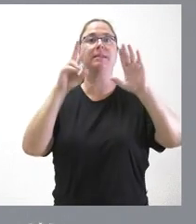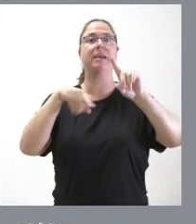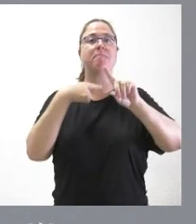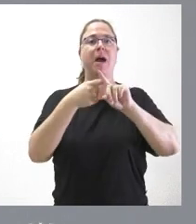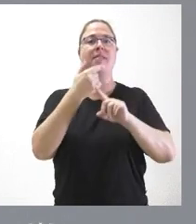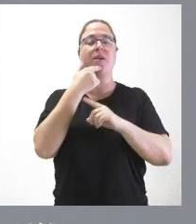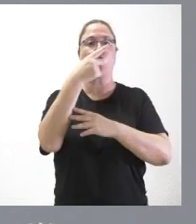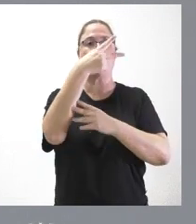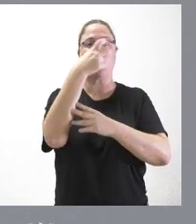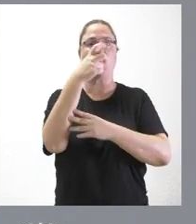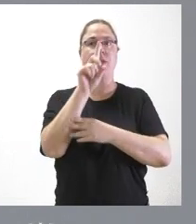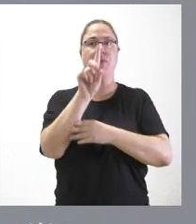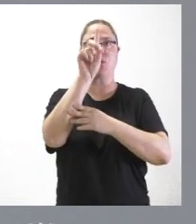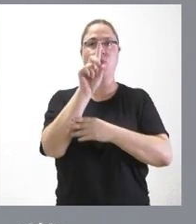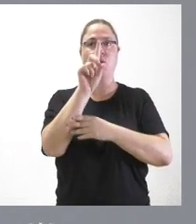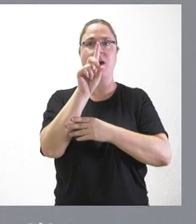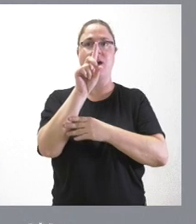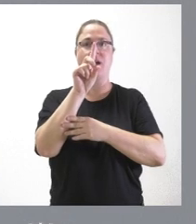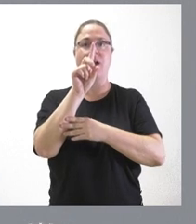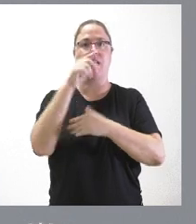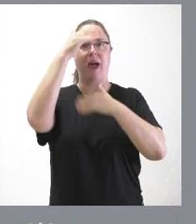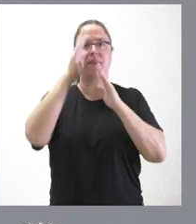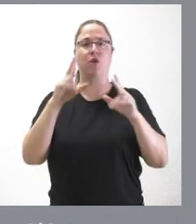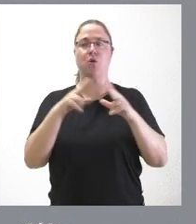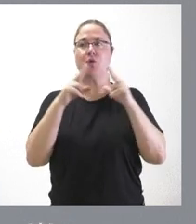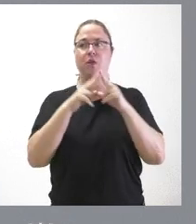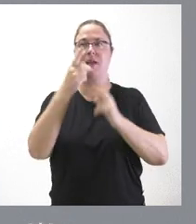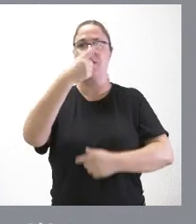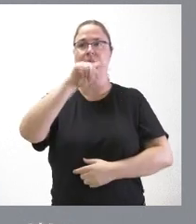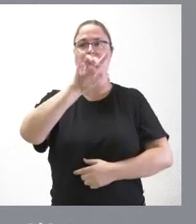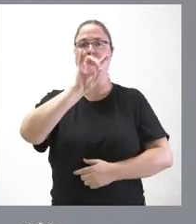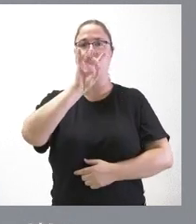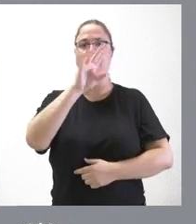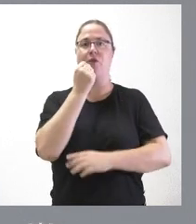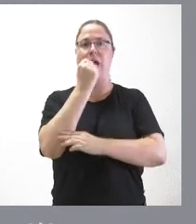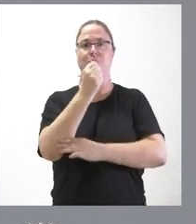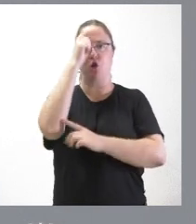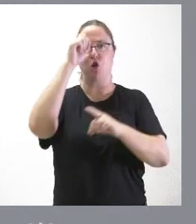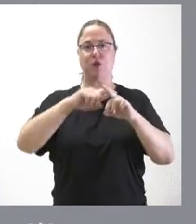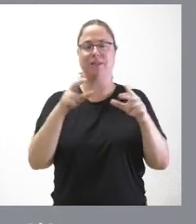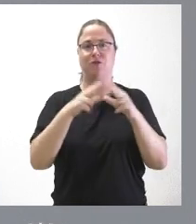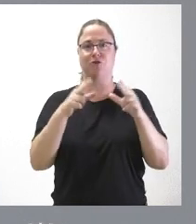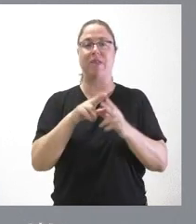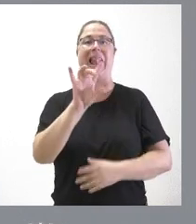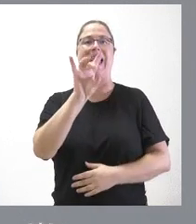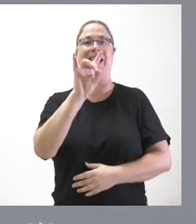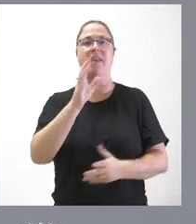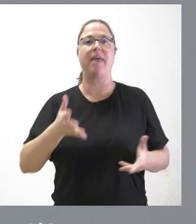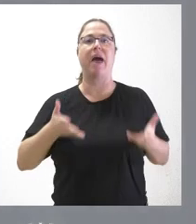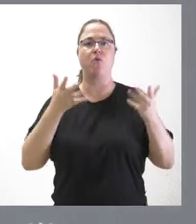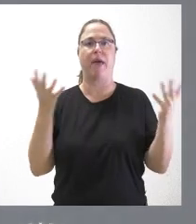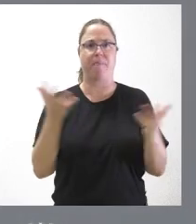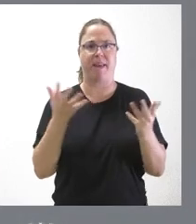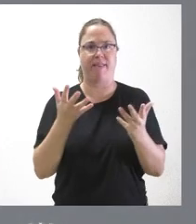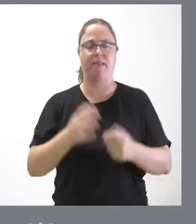201 recibieron atención social, 114 apoyo psicosocial y otras 15 ayuda de emergencia. En el ámbito de